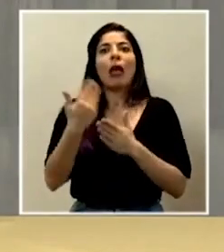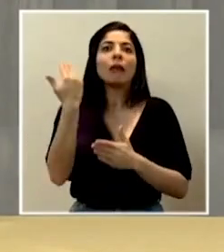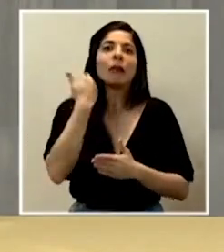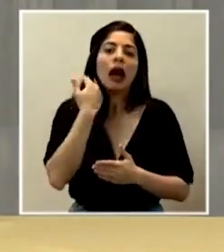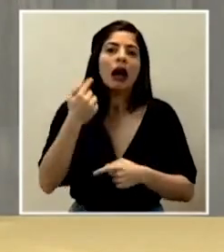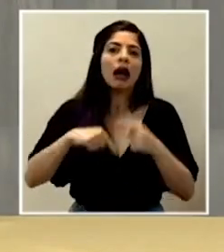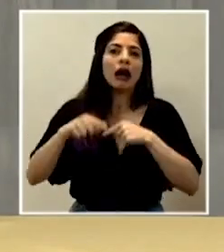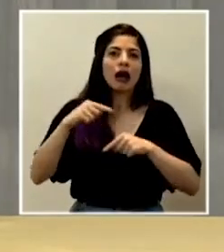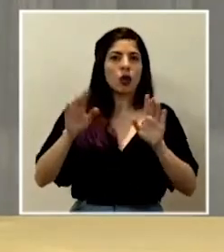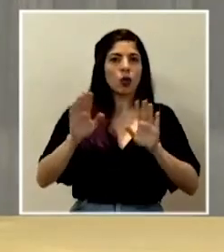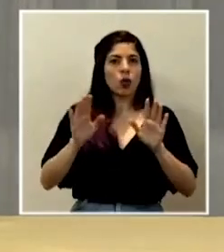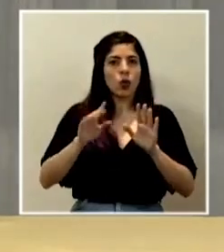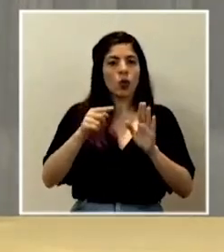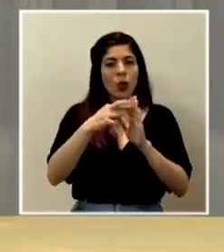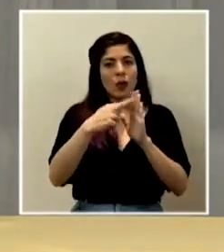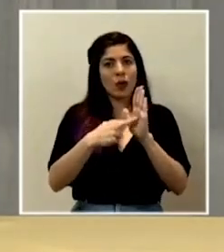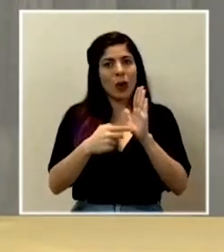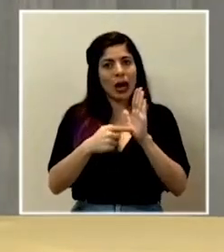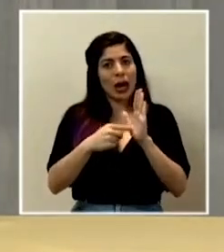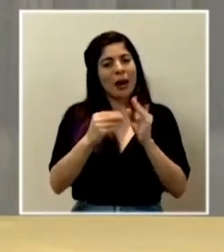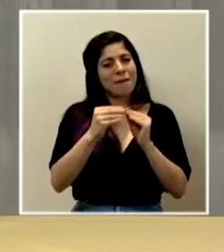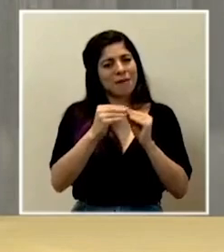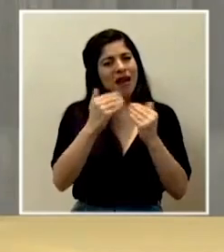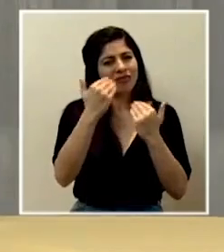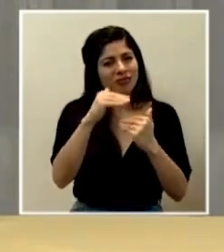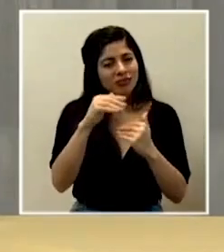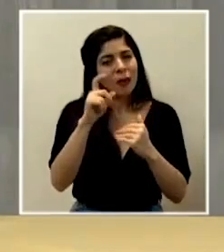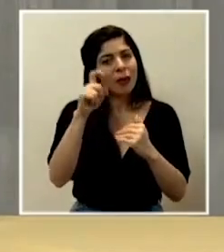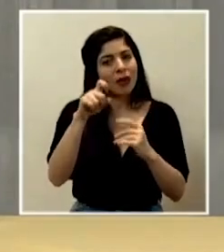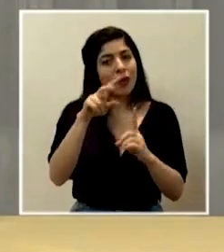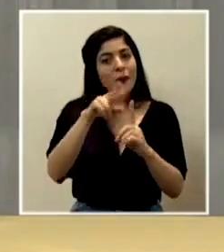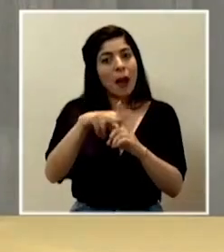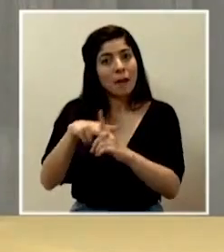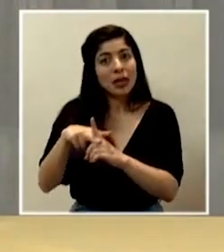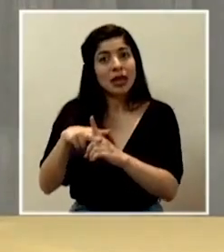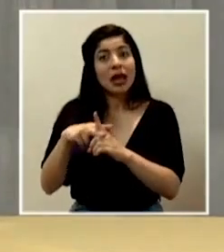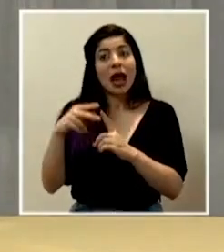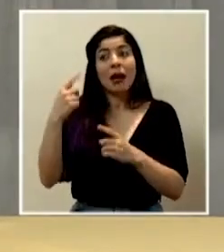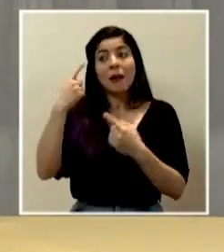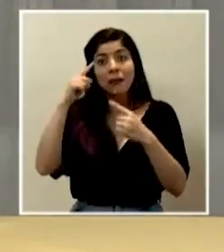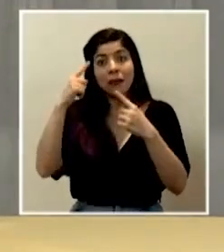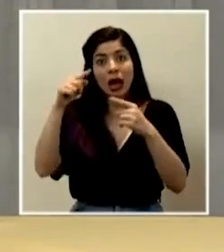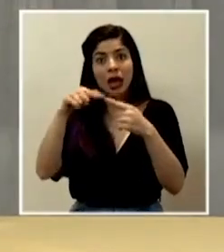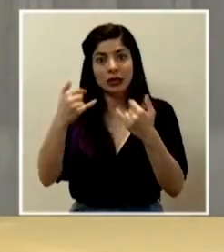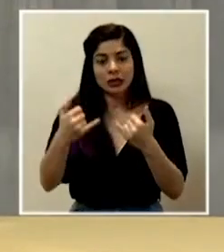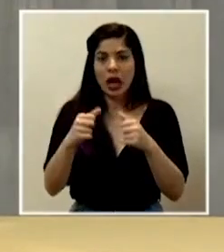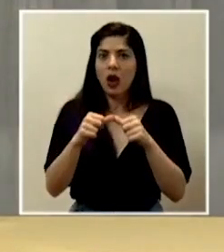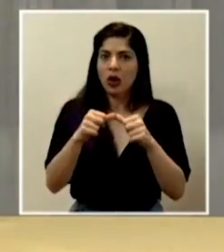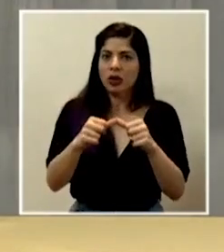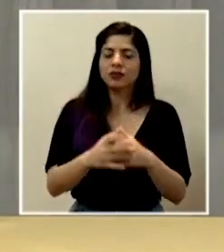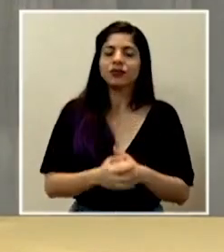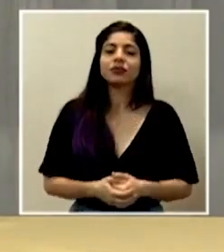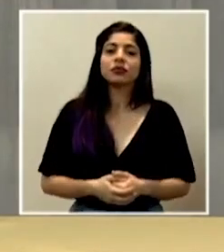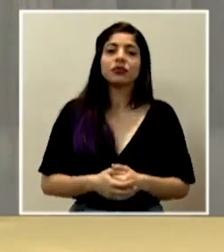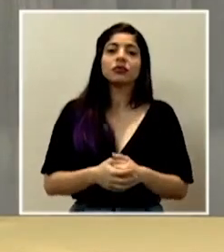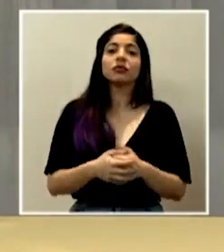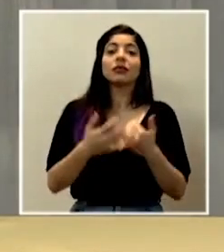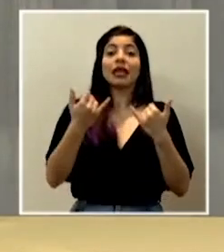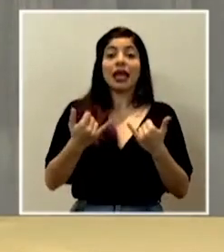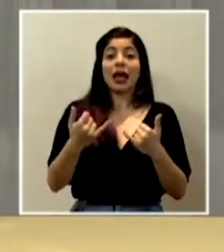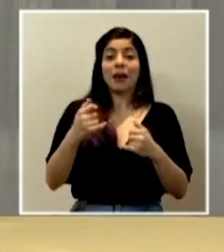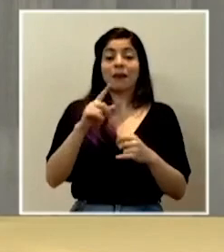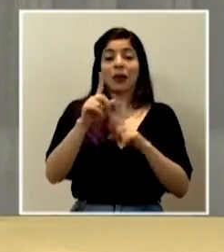en el sentido de que tengamos que ser más restrictivos y suspender todo lo que hemos ido ganando hasta el momento. Para finalizar este periodo de